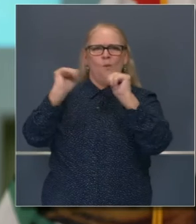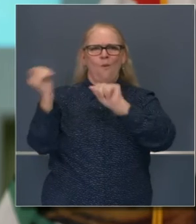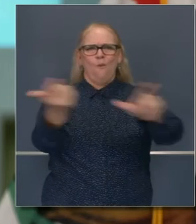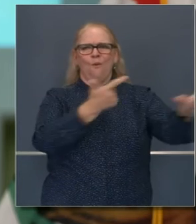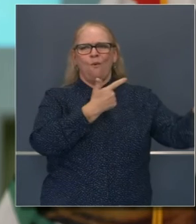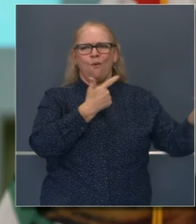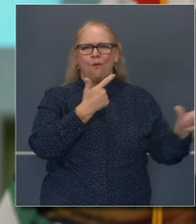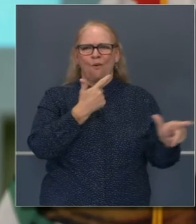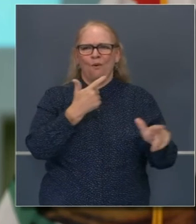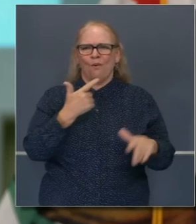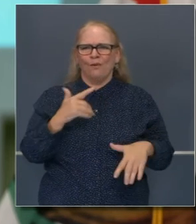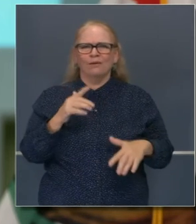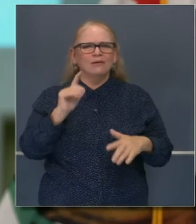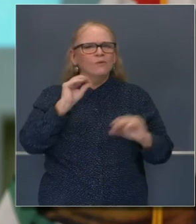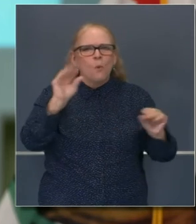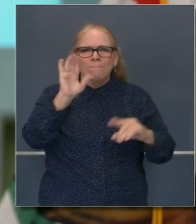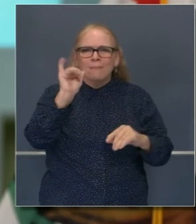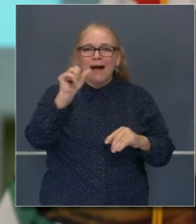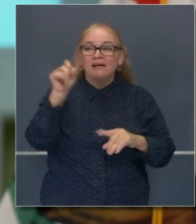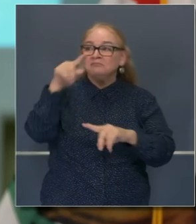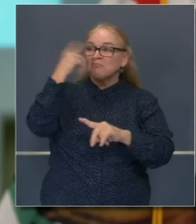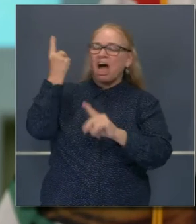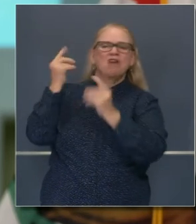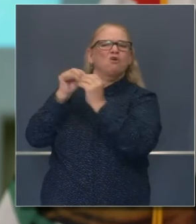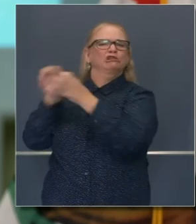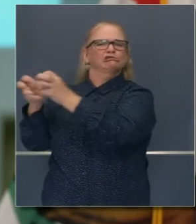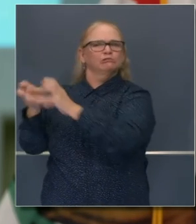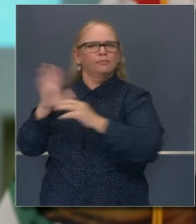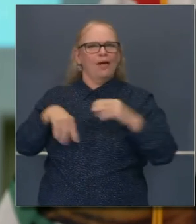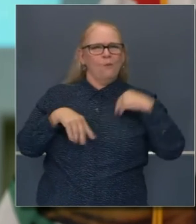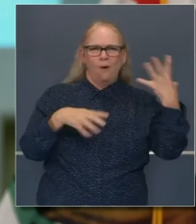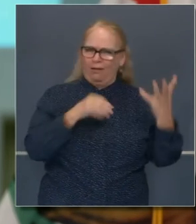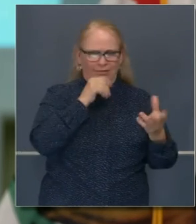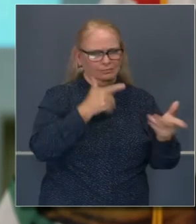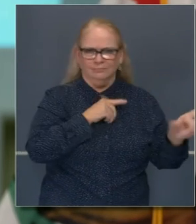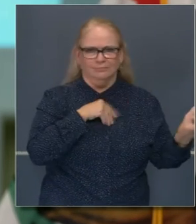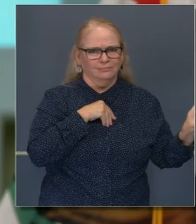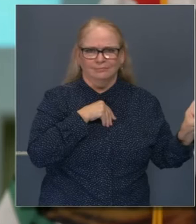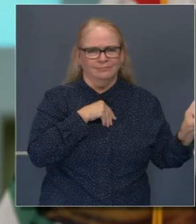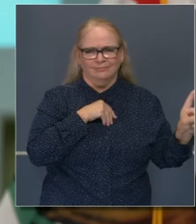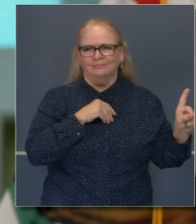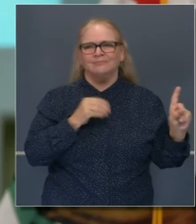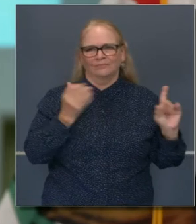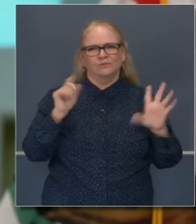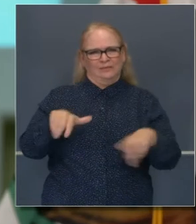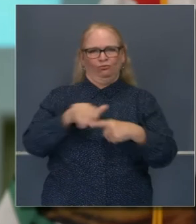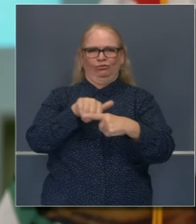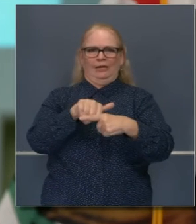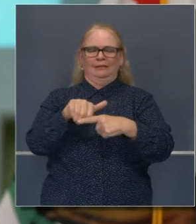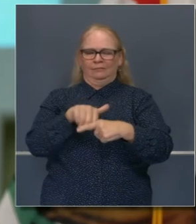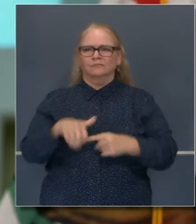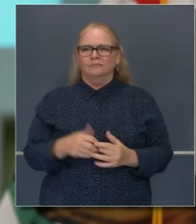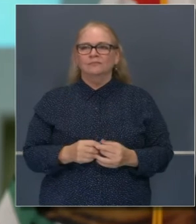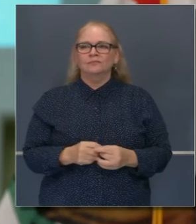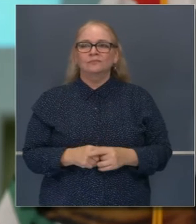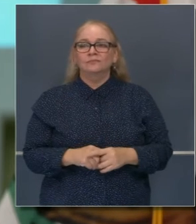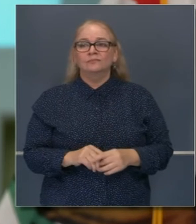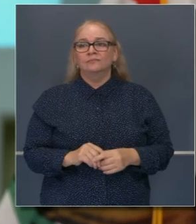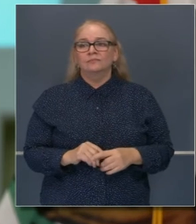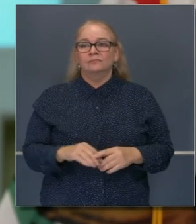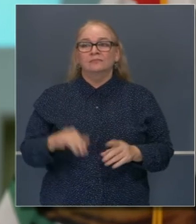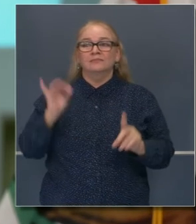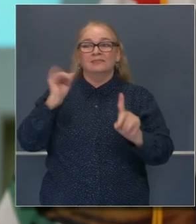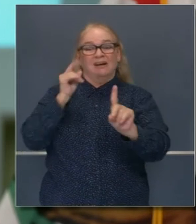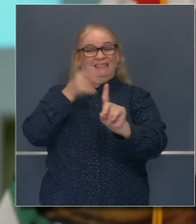equitativa, incluyendo el de escalar situaciones y cosas similares. En cuanto al caso mismo, como gobernador